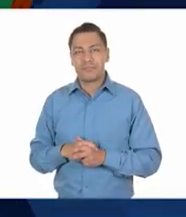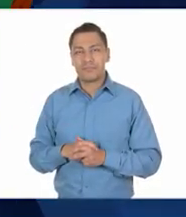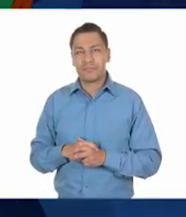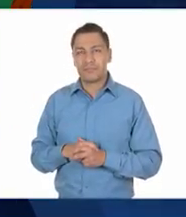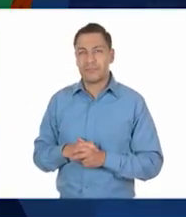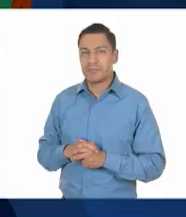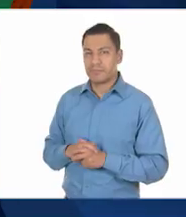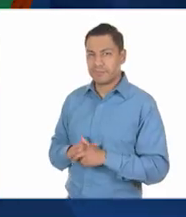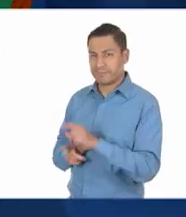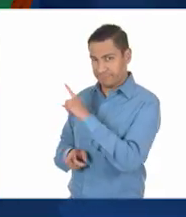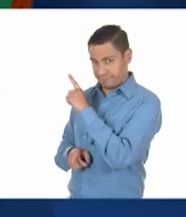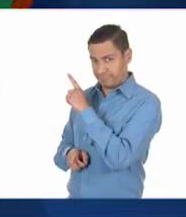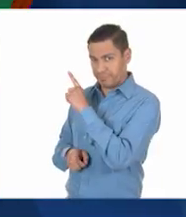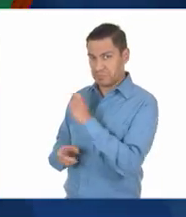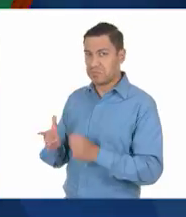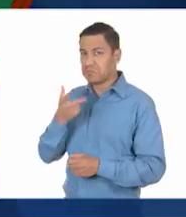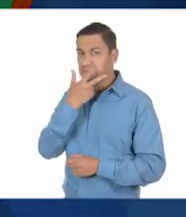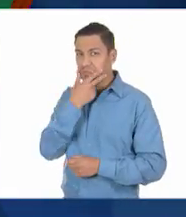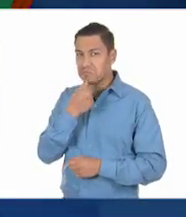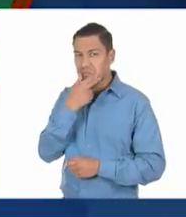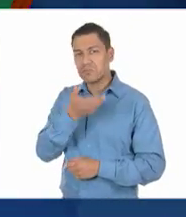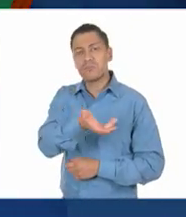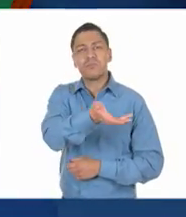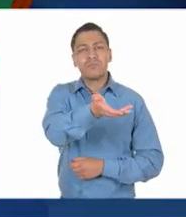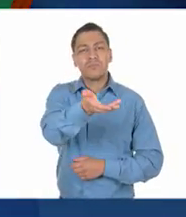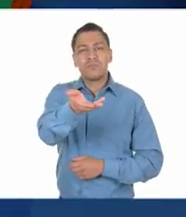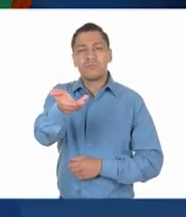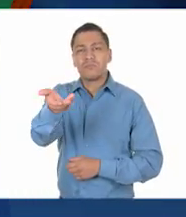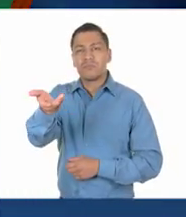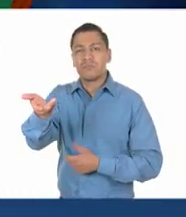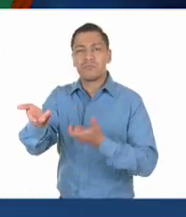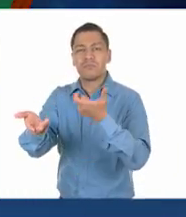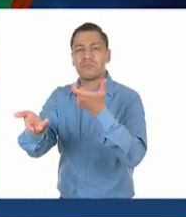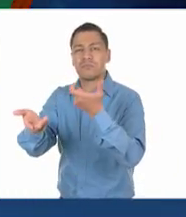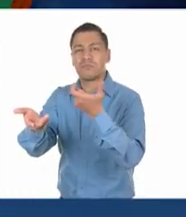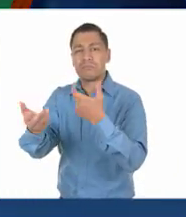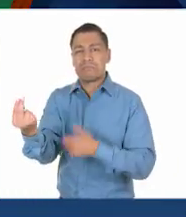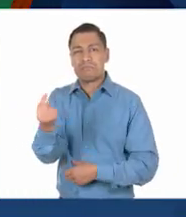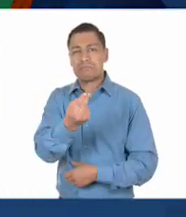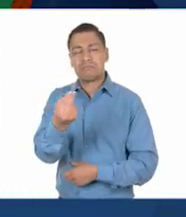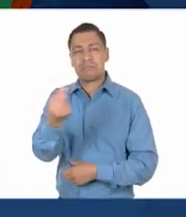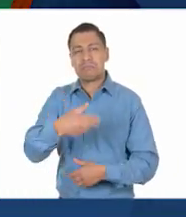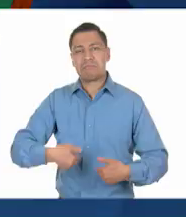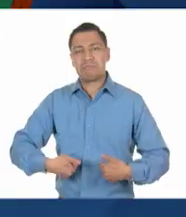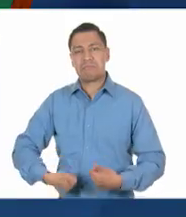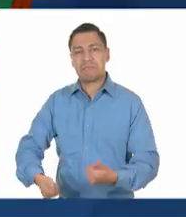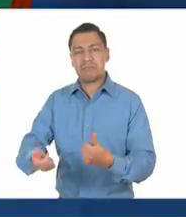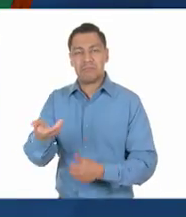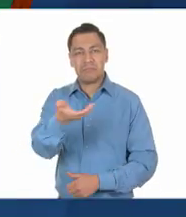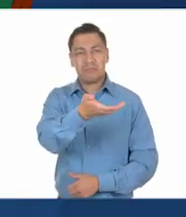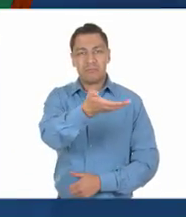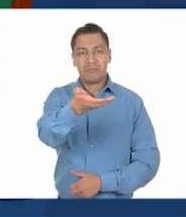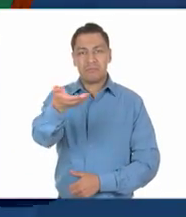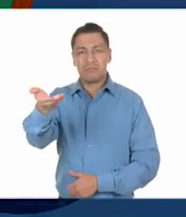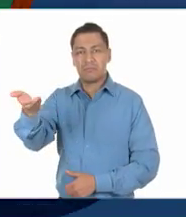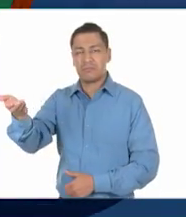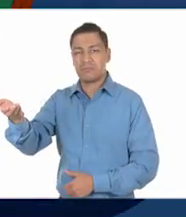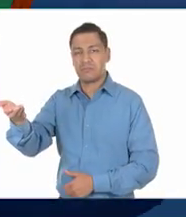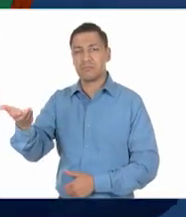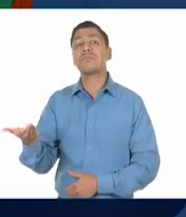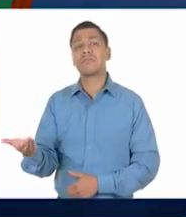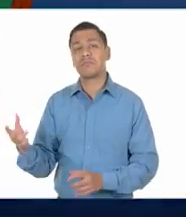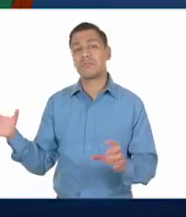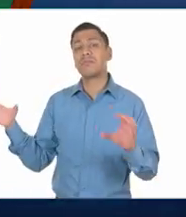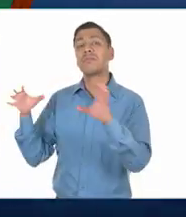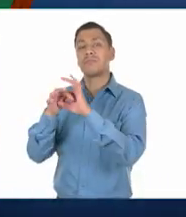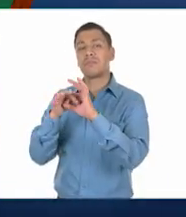bueno, pues parece una persona pidiendo dinero. Uy, se ve muy necesitada. Yo creo que es la opción